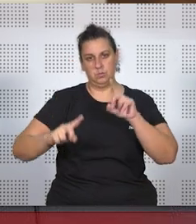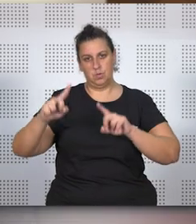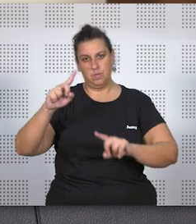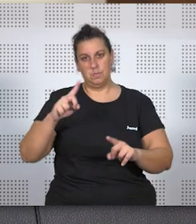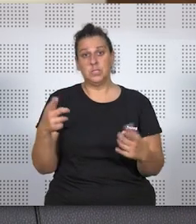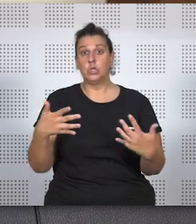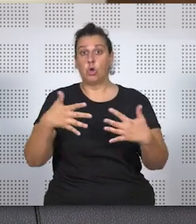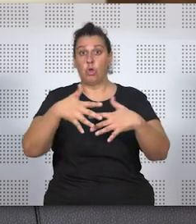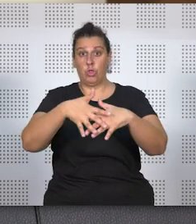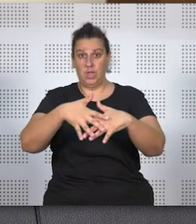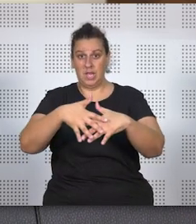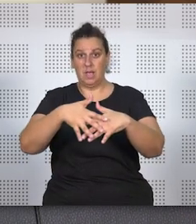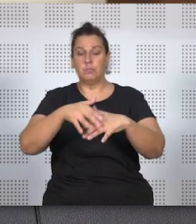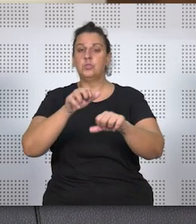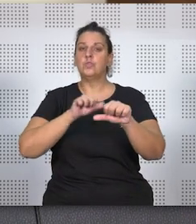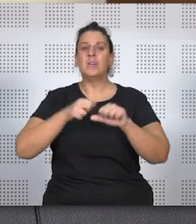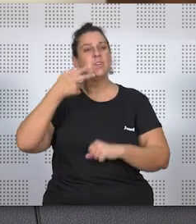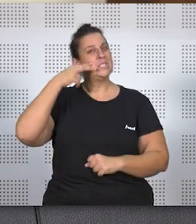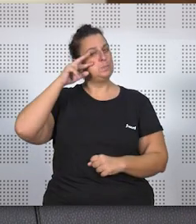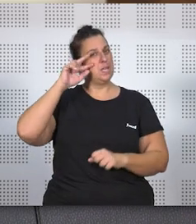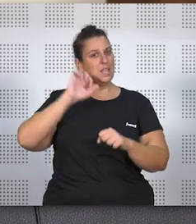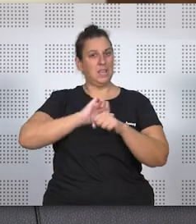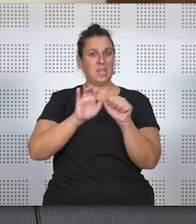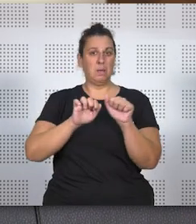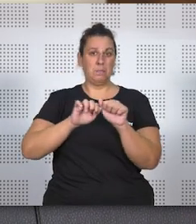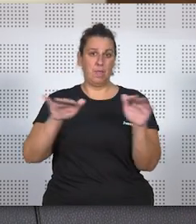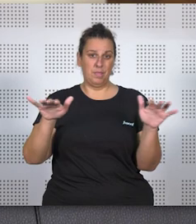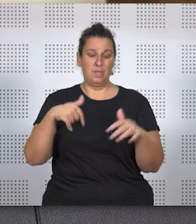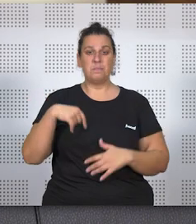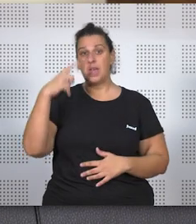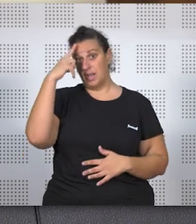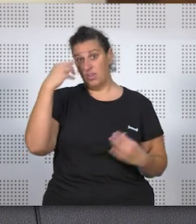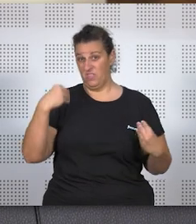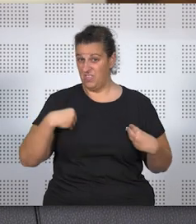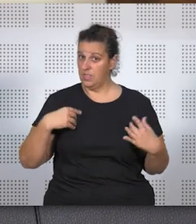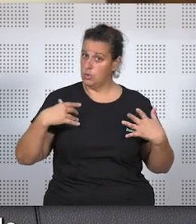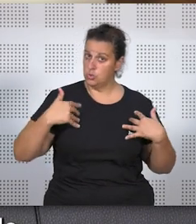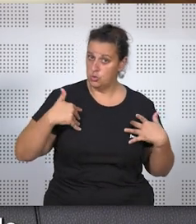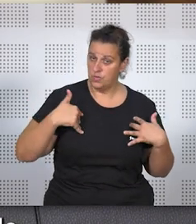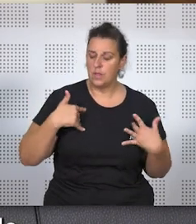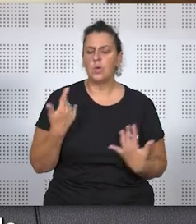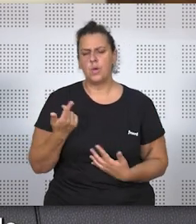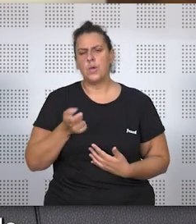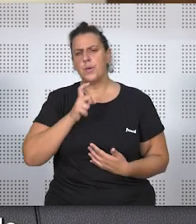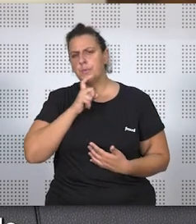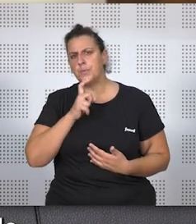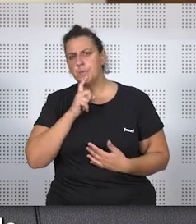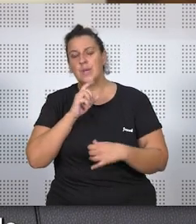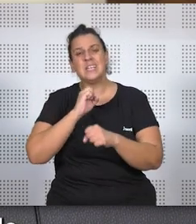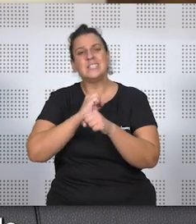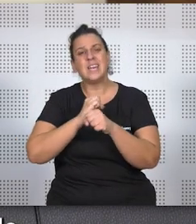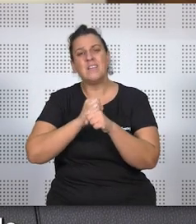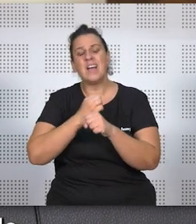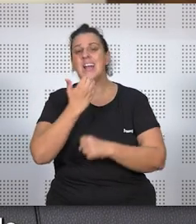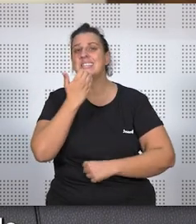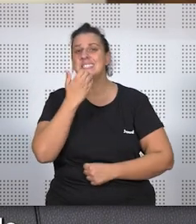Cuando conciliamos, y ya digo vuelvo otra vez a la experiencia de la pandemia porque creo que todos lo hemos vivido y sufrido. Es muy difícil trabajar cuando